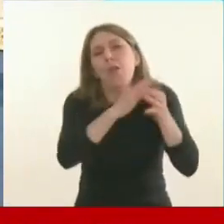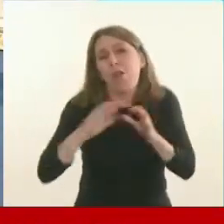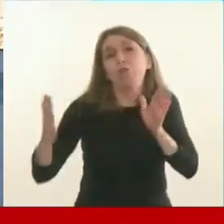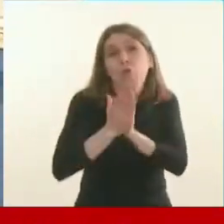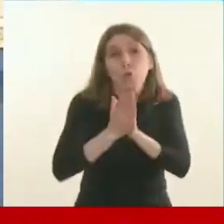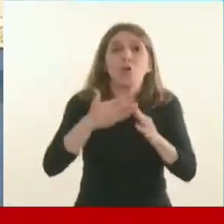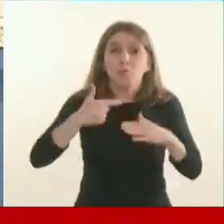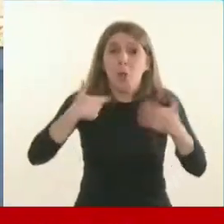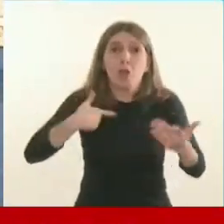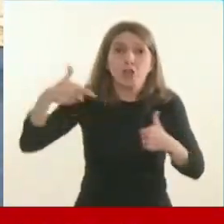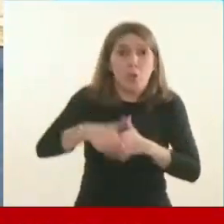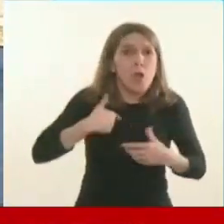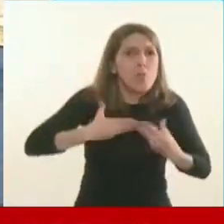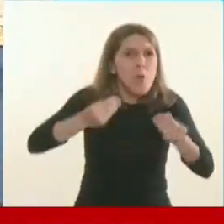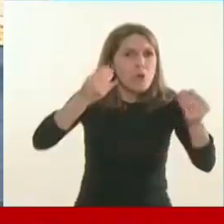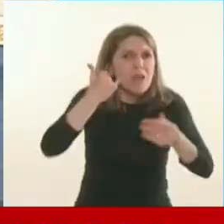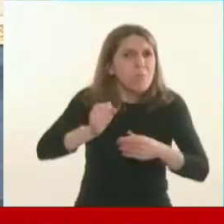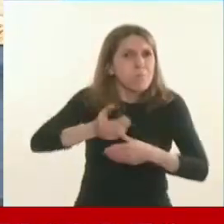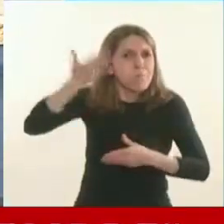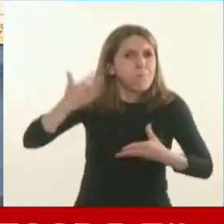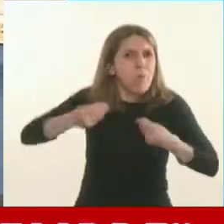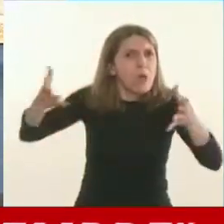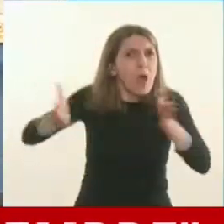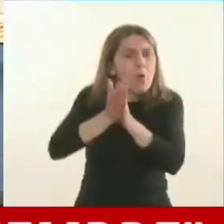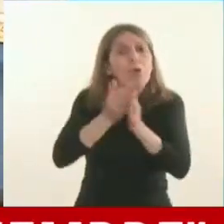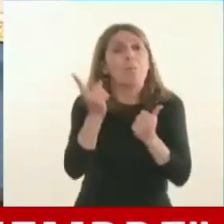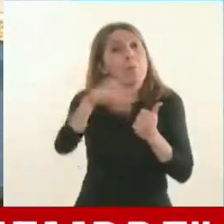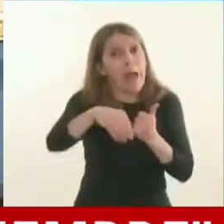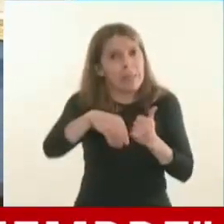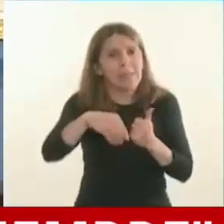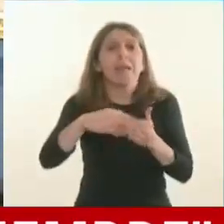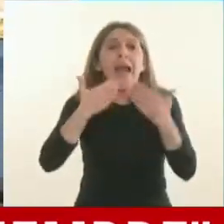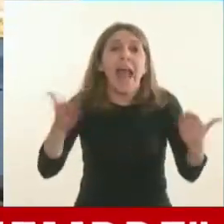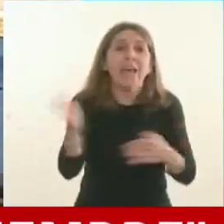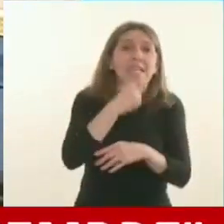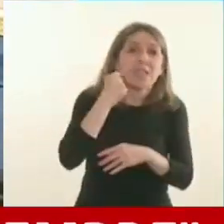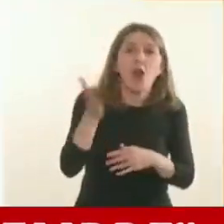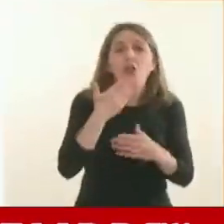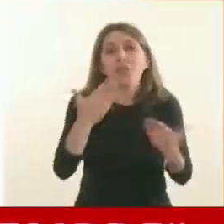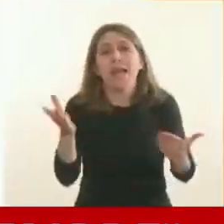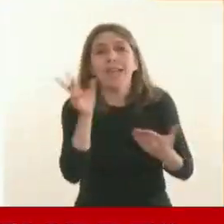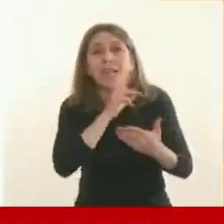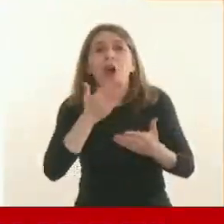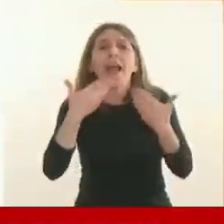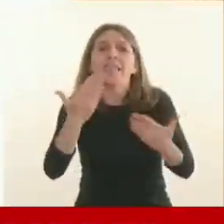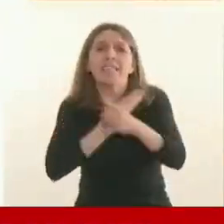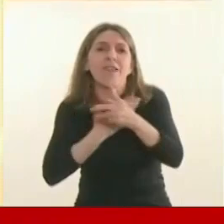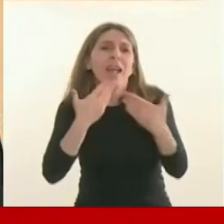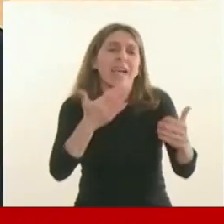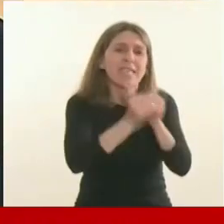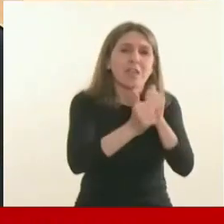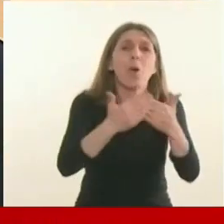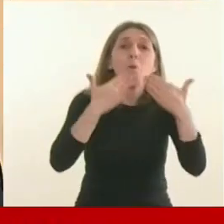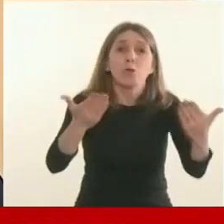vamos a hacerlo, lo hicimos muchas veces, vamos a hacerlo una vez más. Gracias a todos y todas, gracias a Santa Fe, gracias a Rosario.